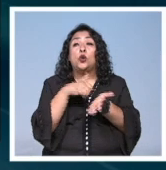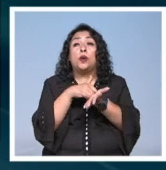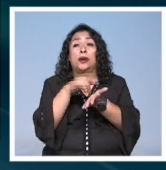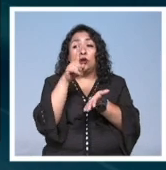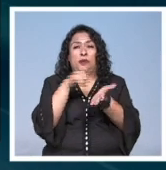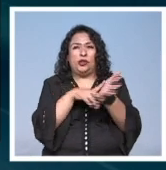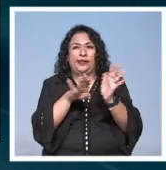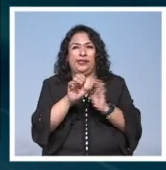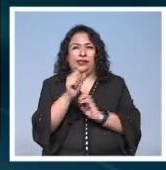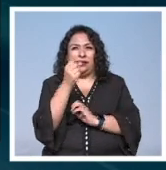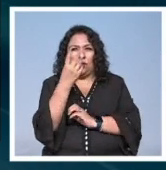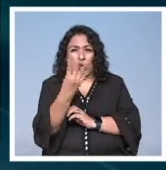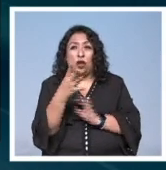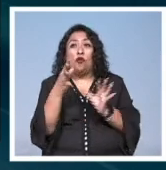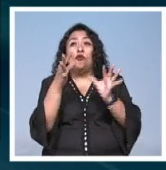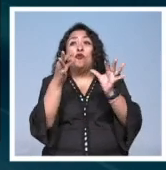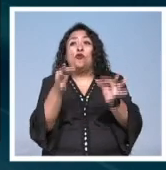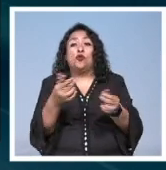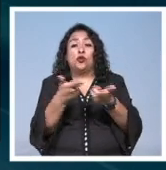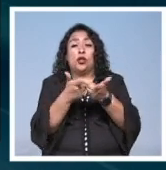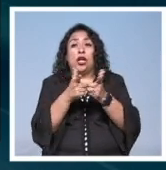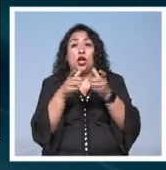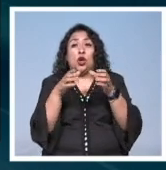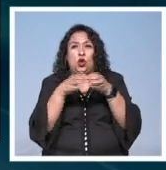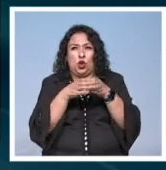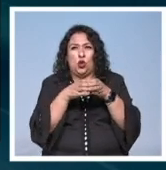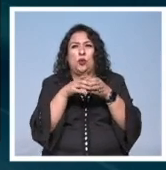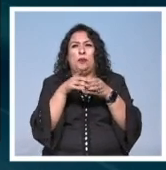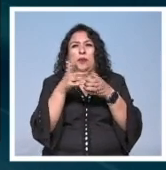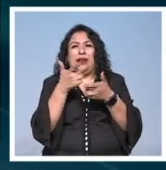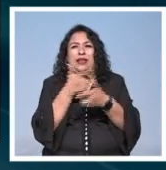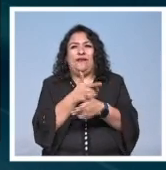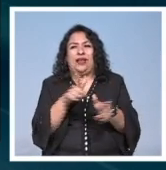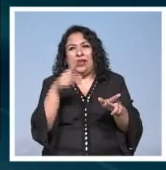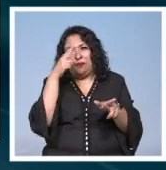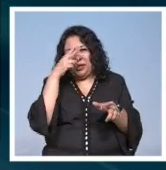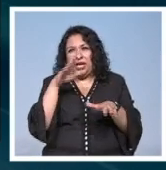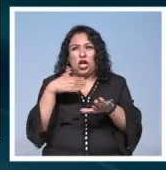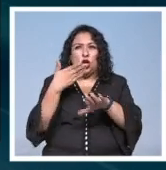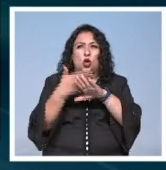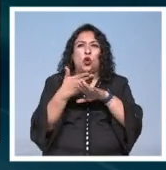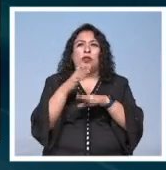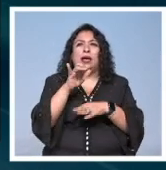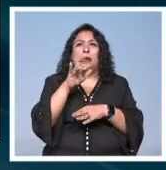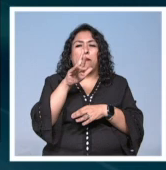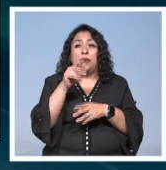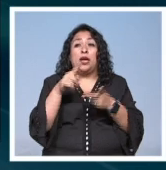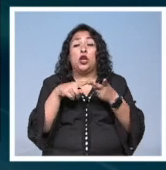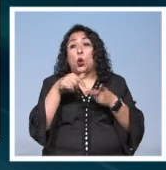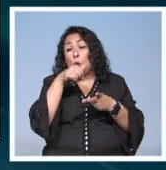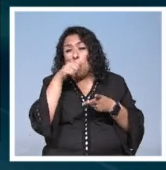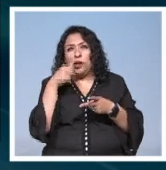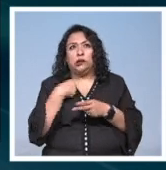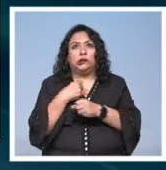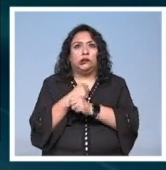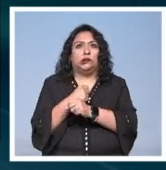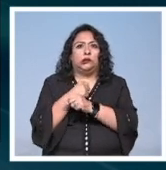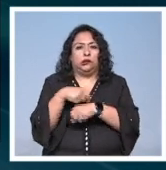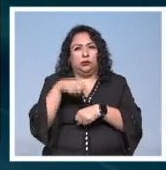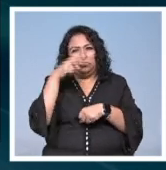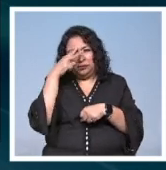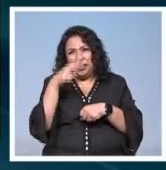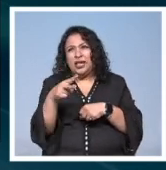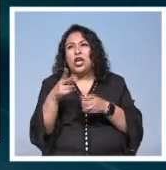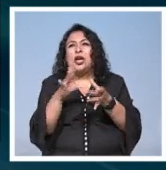se funda el Club Liberal Mexicano contra el Imperio y mientras tanto Juárez resiste México la